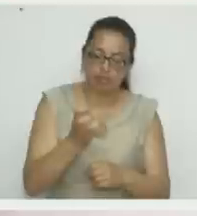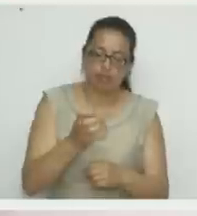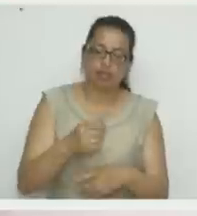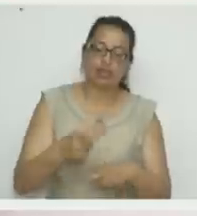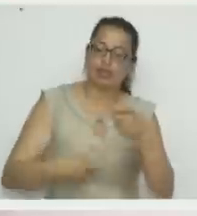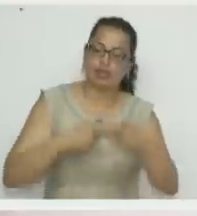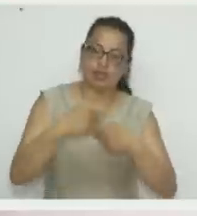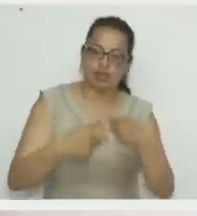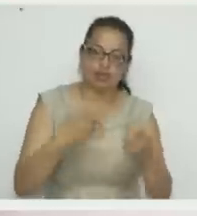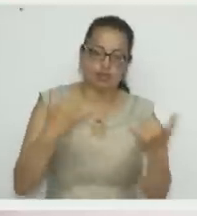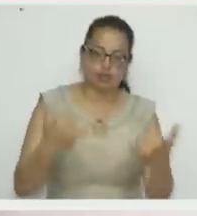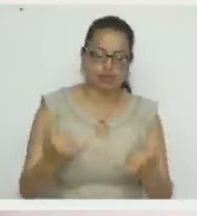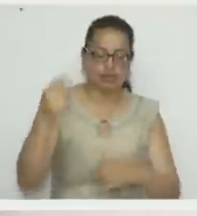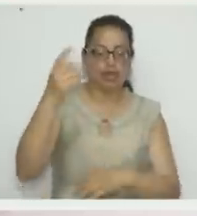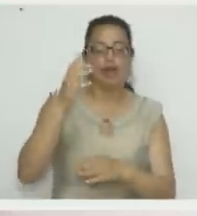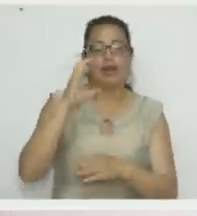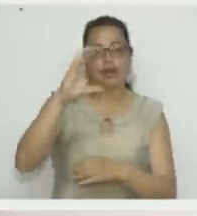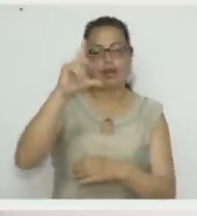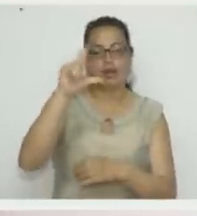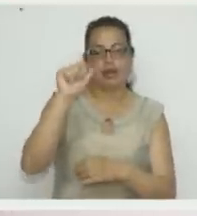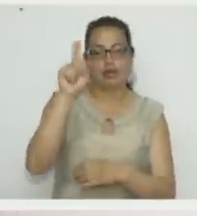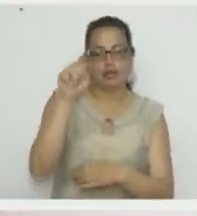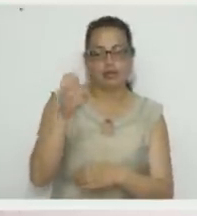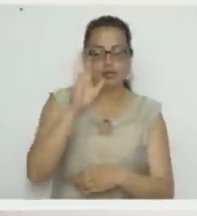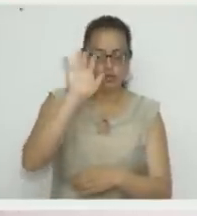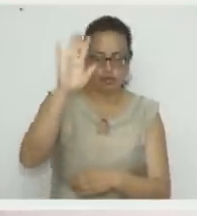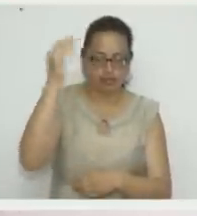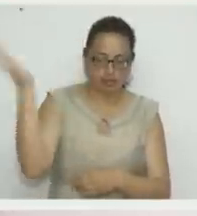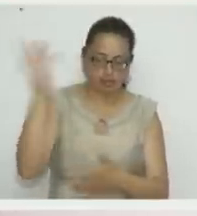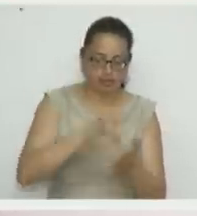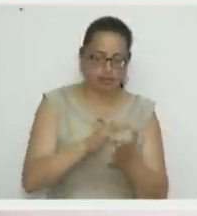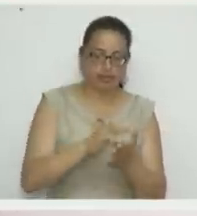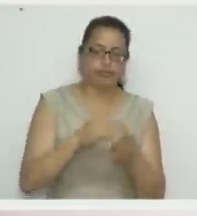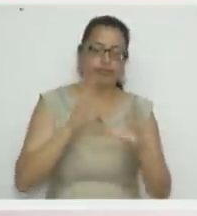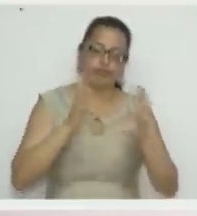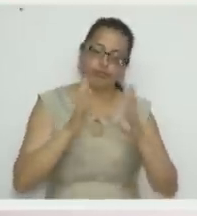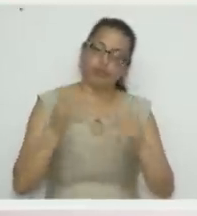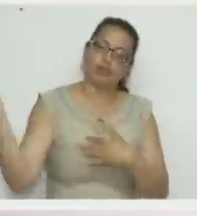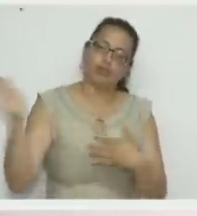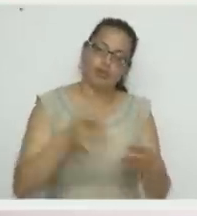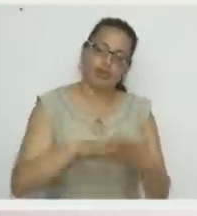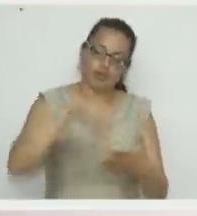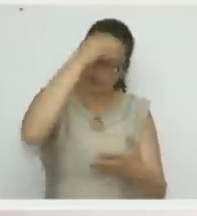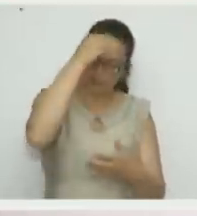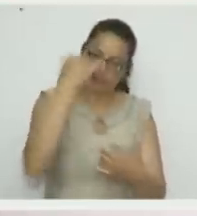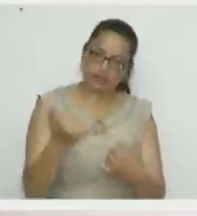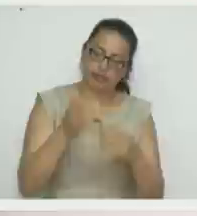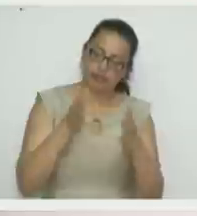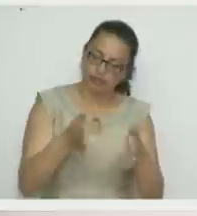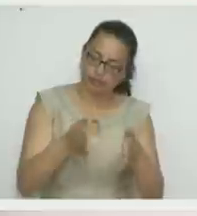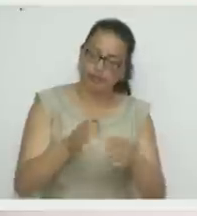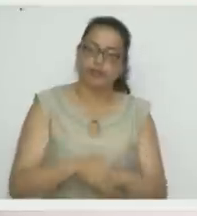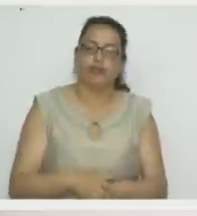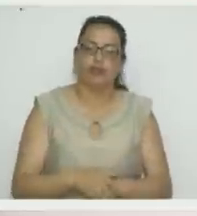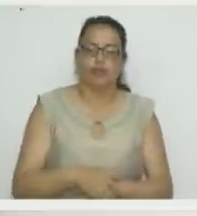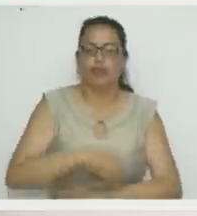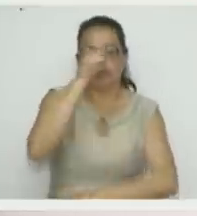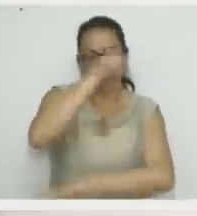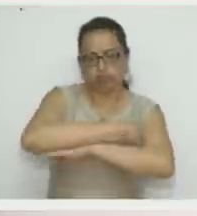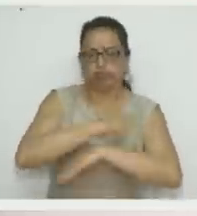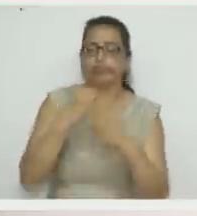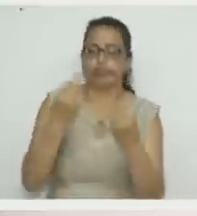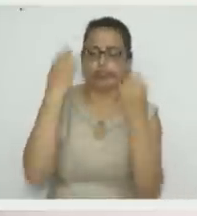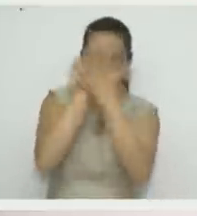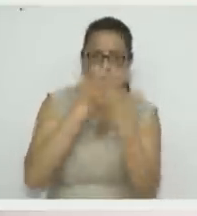y le damos esa clase a usted para que sí la aproveche y vaya a tomar esta enseñanza tan bonita. Y sobre todo esa ventana navideña que estaba